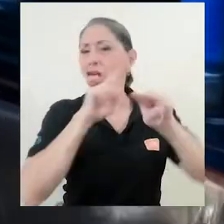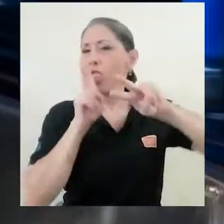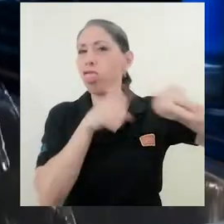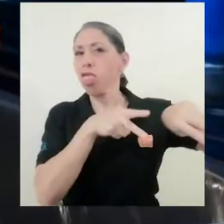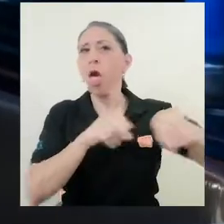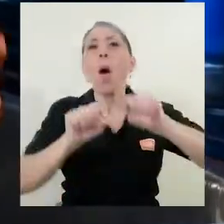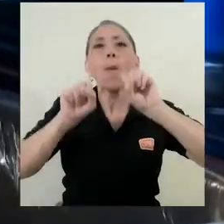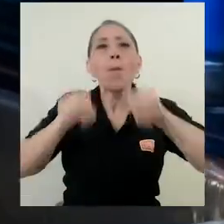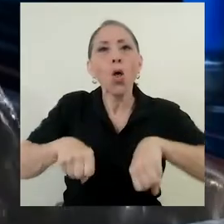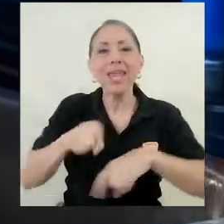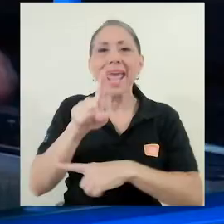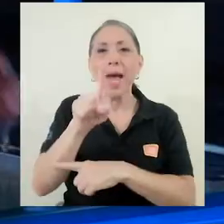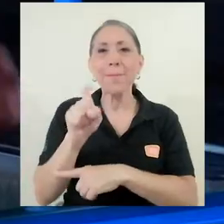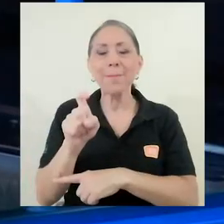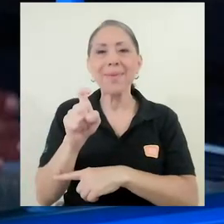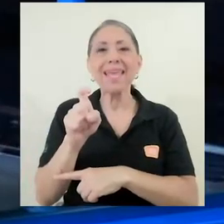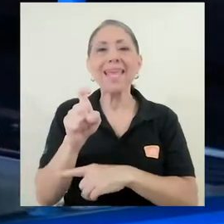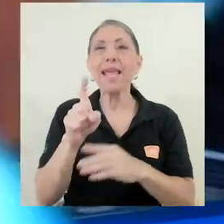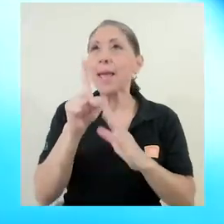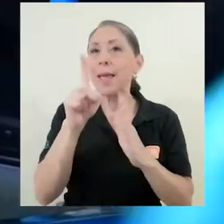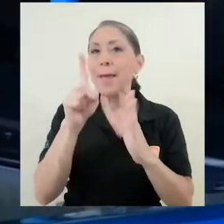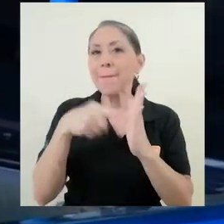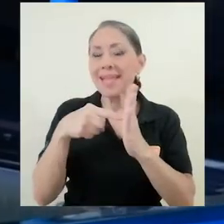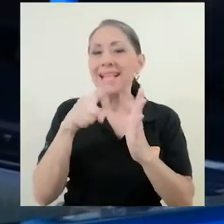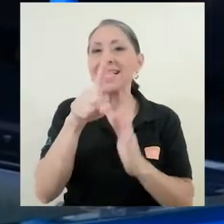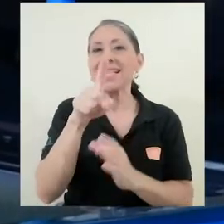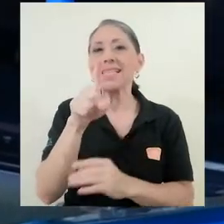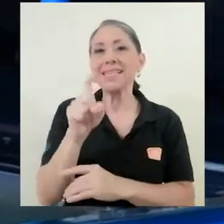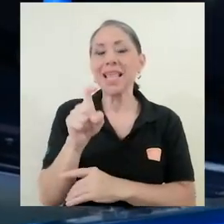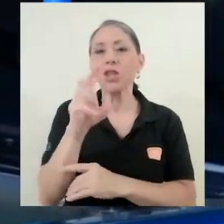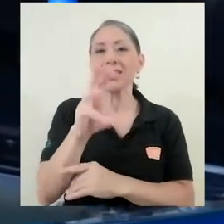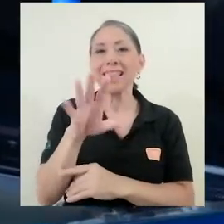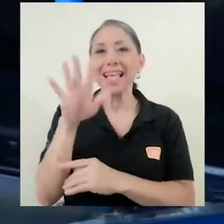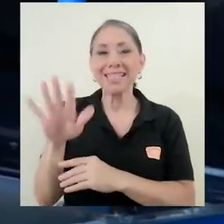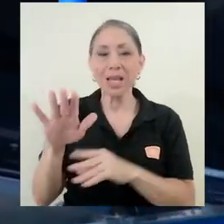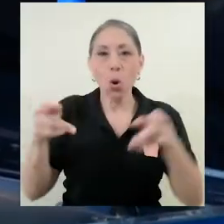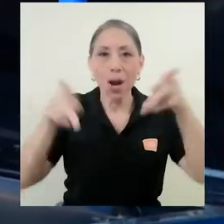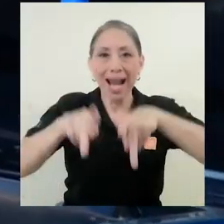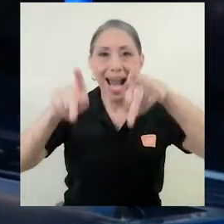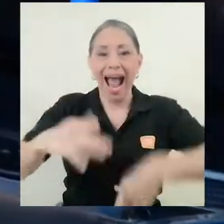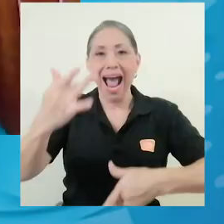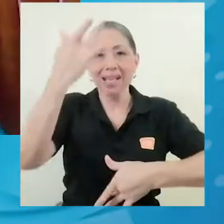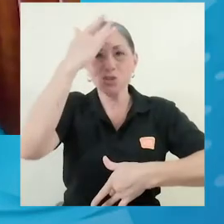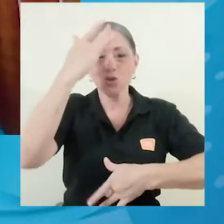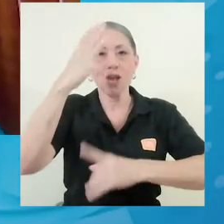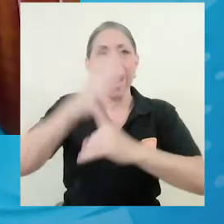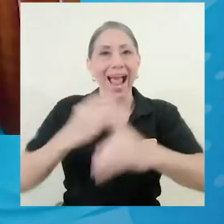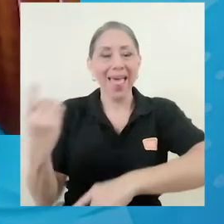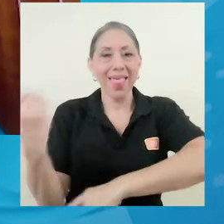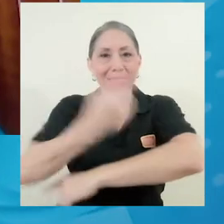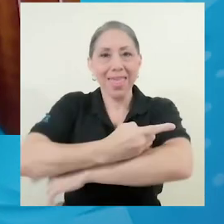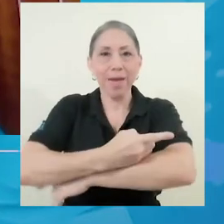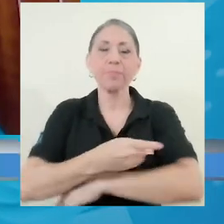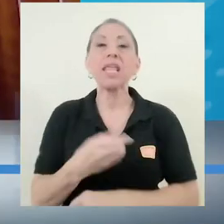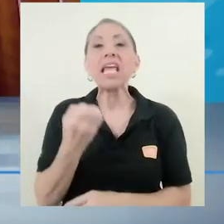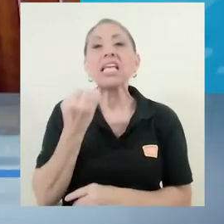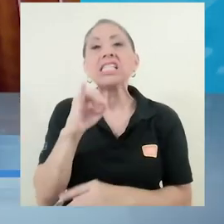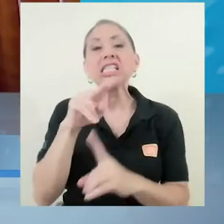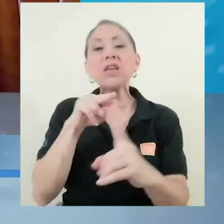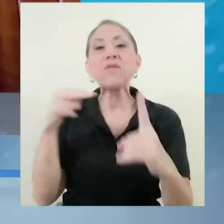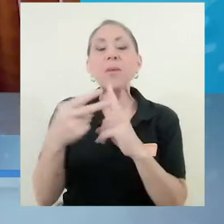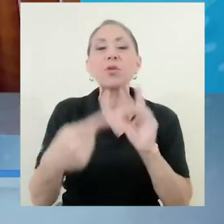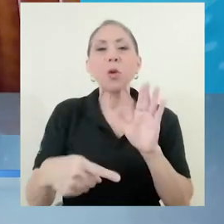.165 casos diarios aproximadamente. El escenario pesimista siempre es el